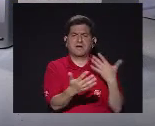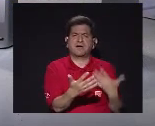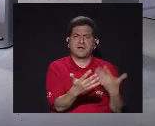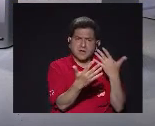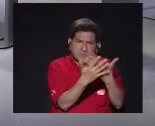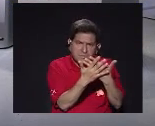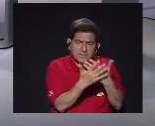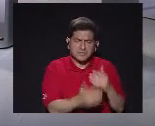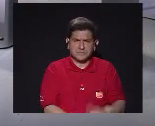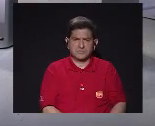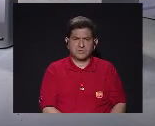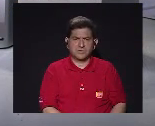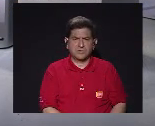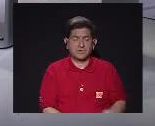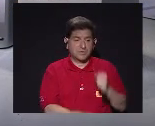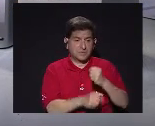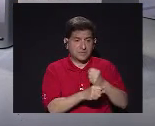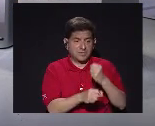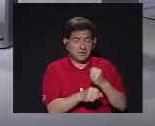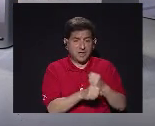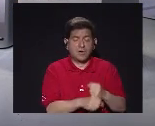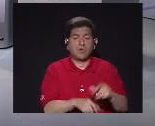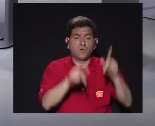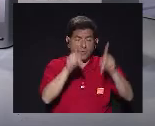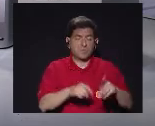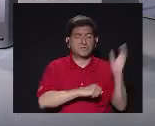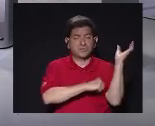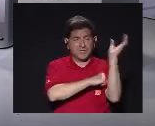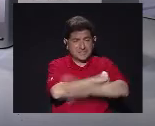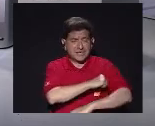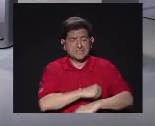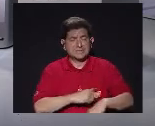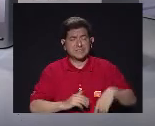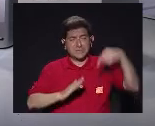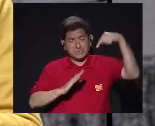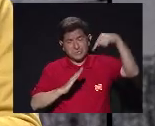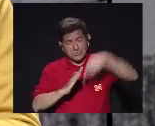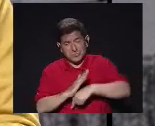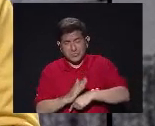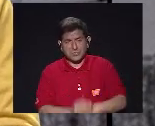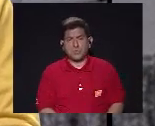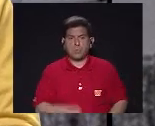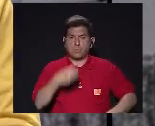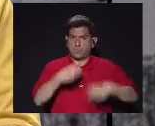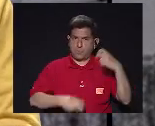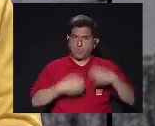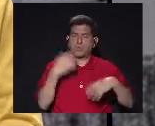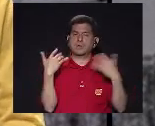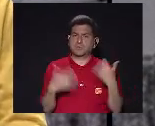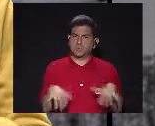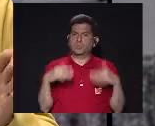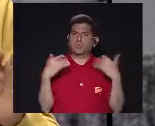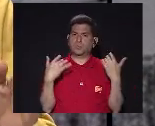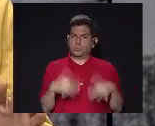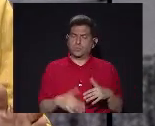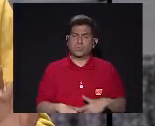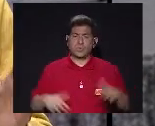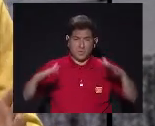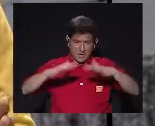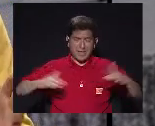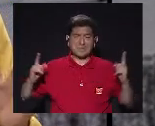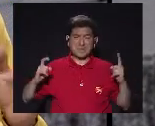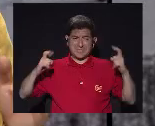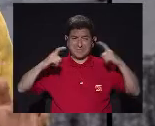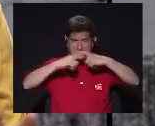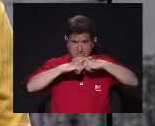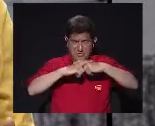Lo que significa Trabajar con personas Que tienen condenas Muy fuertes Por delitos Muy fuertes En ámbitos Muy